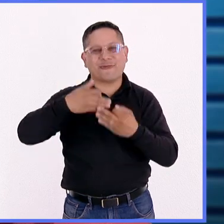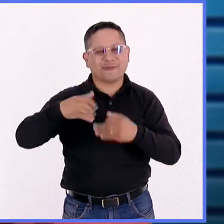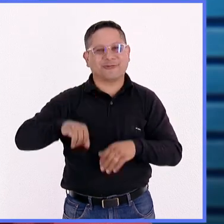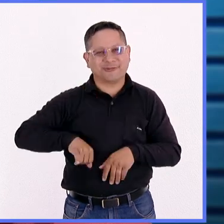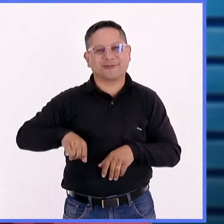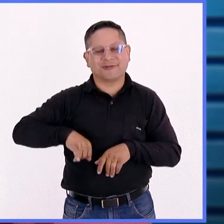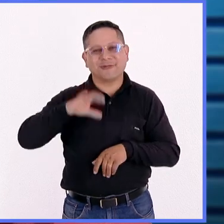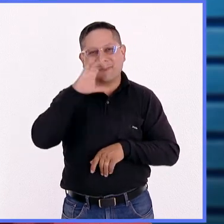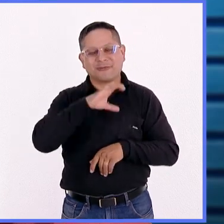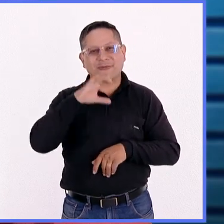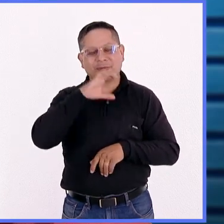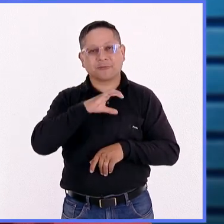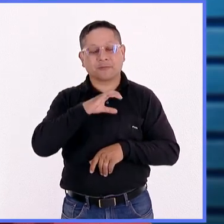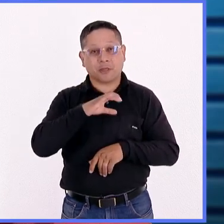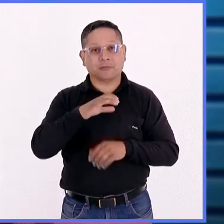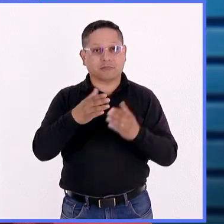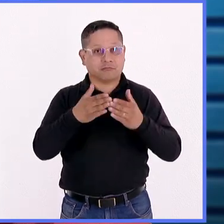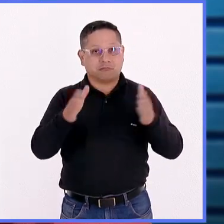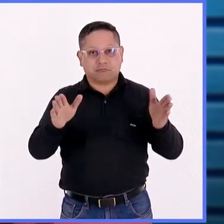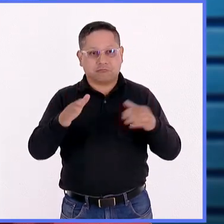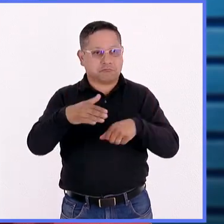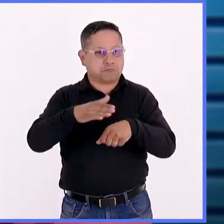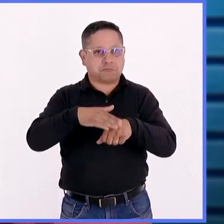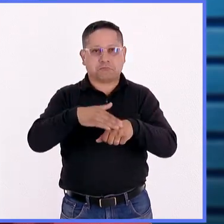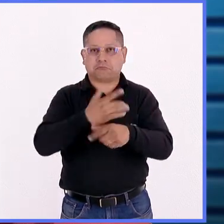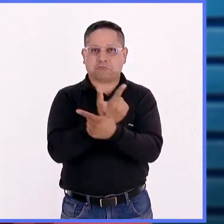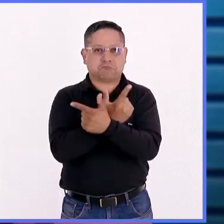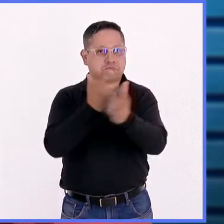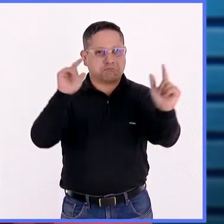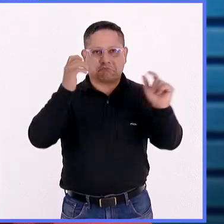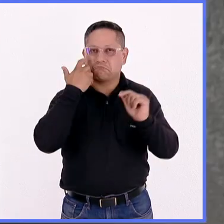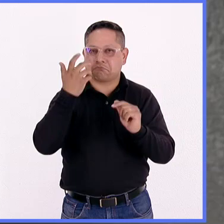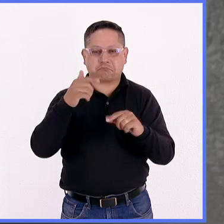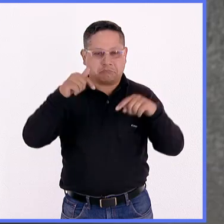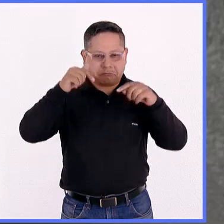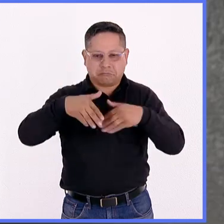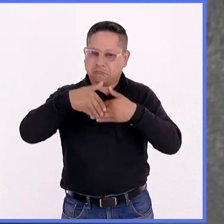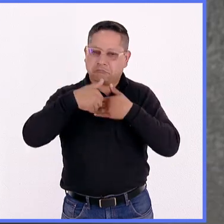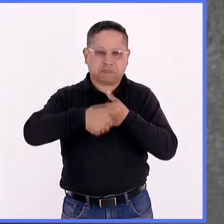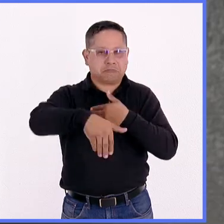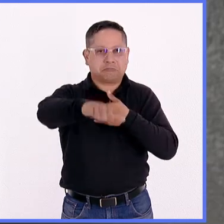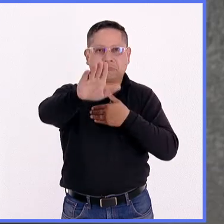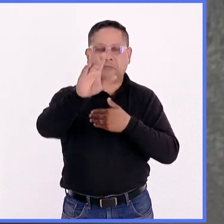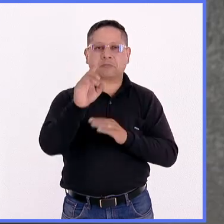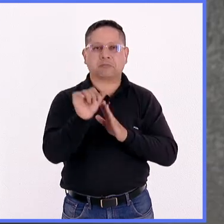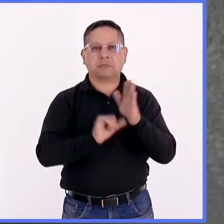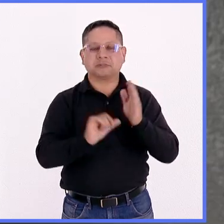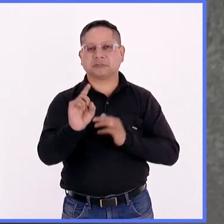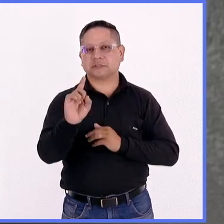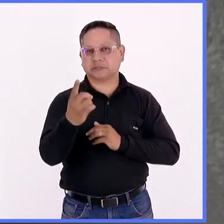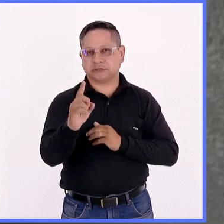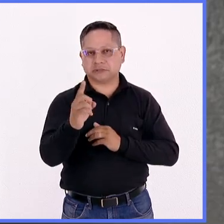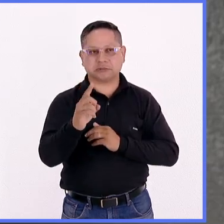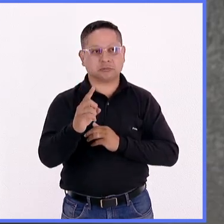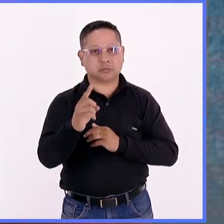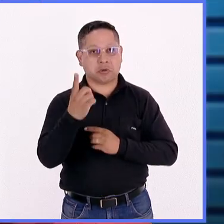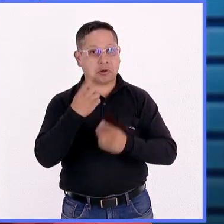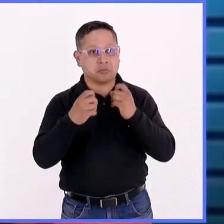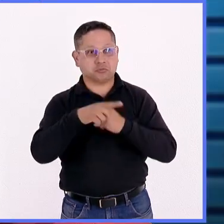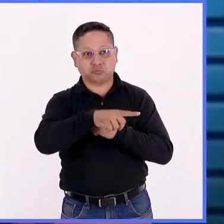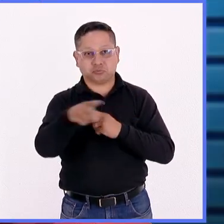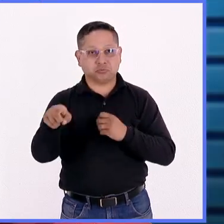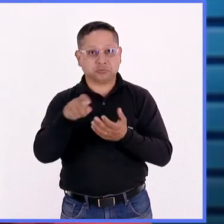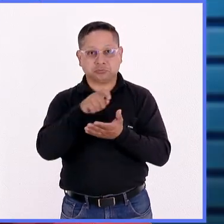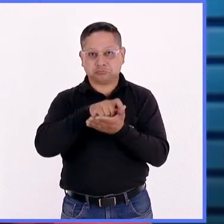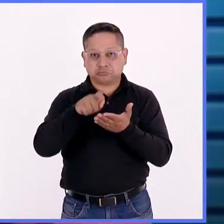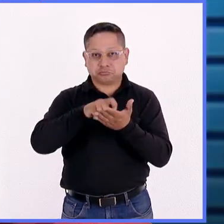Es decir, la convocatoria está abierta de aquí a diciembre, van a seleccionar a algunos o a la mayoría de los que se inscriban dependiendo de algunas